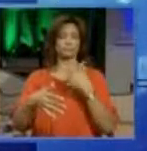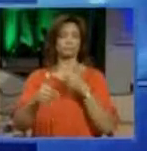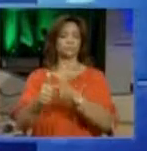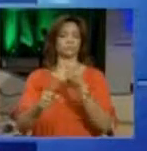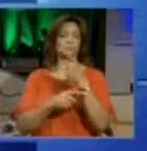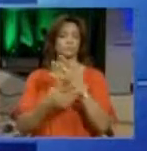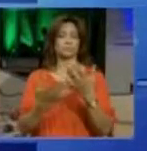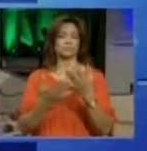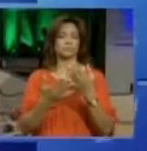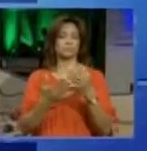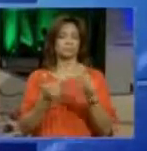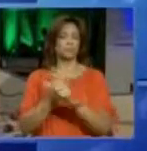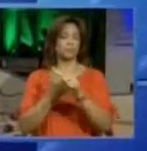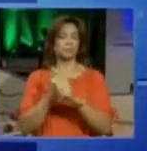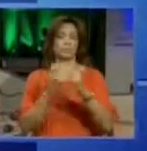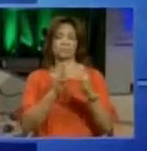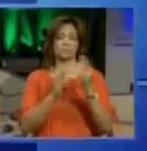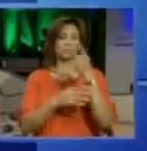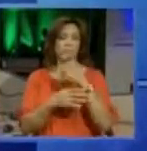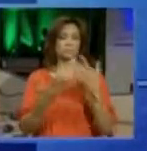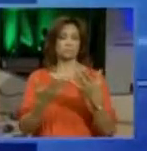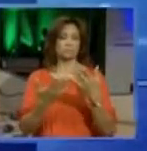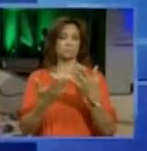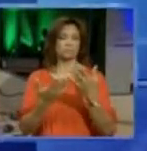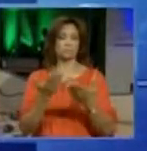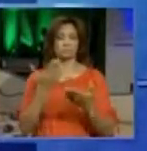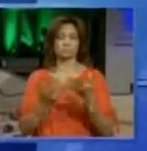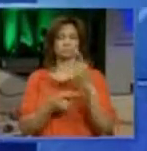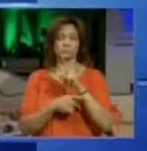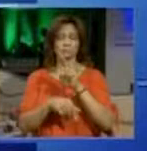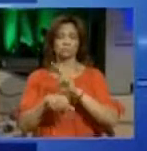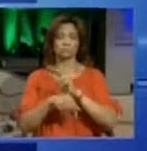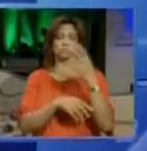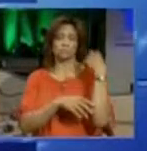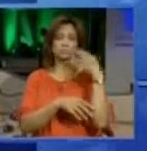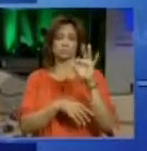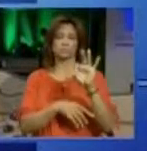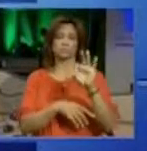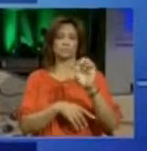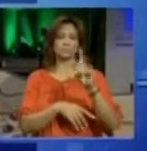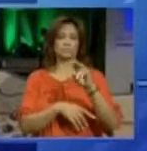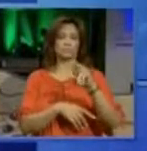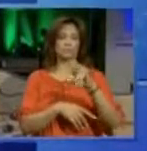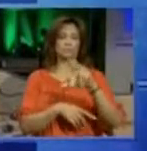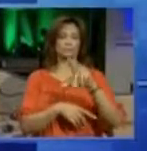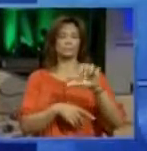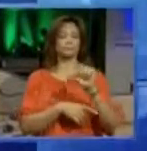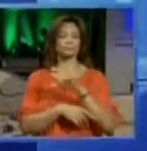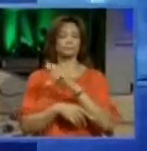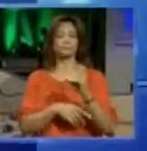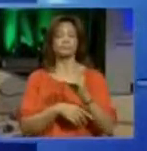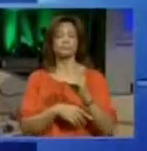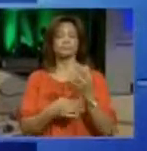con el requisito de un peligro a la comunidad, que es la lógica que probablemente utilizaron las autoridades federales para dejarla en libertad. Y